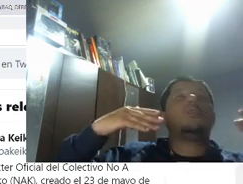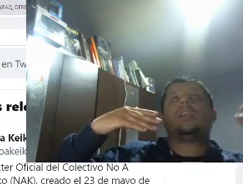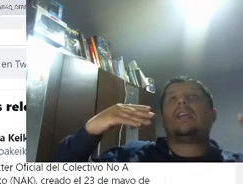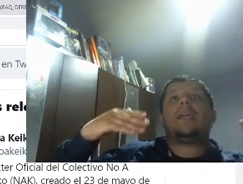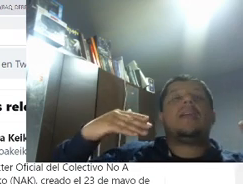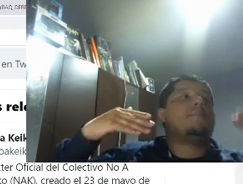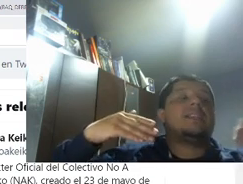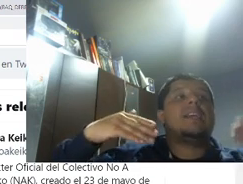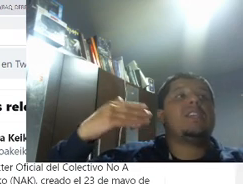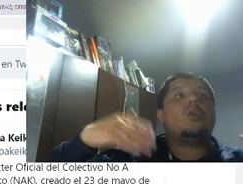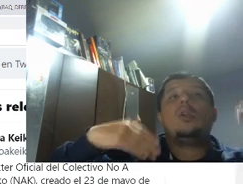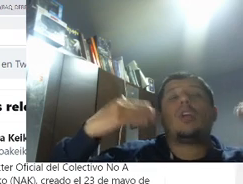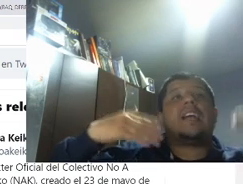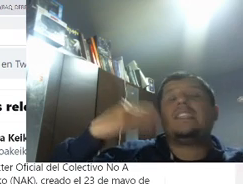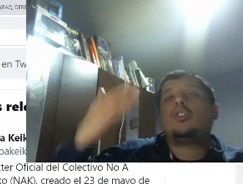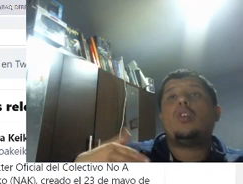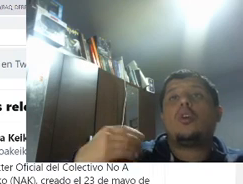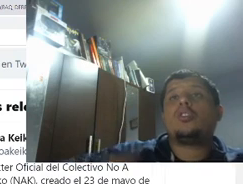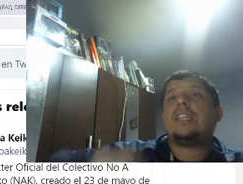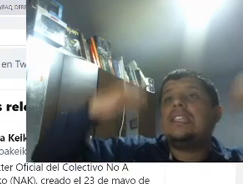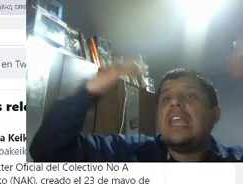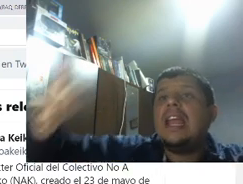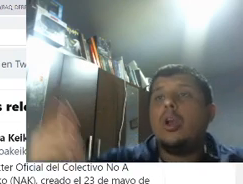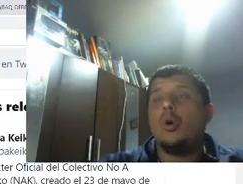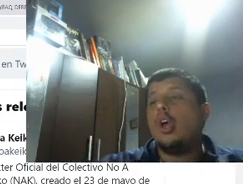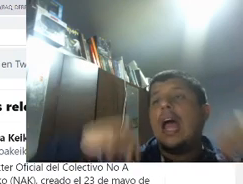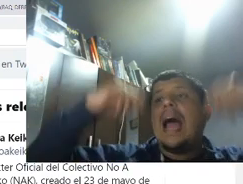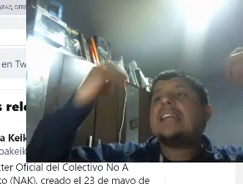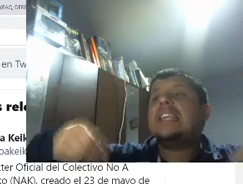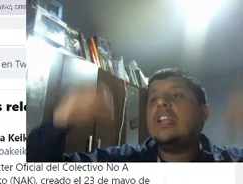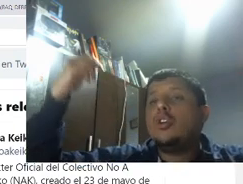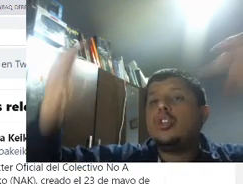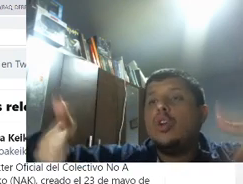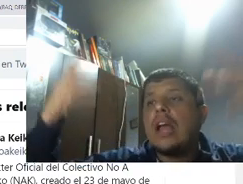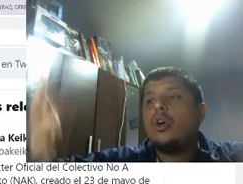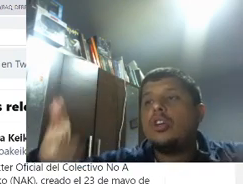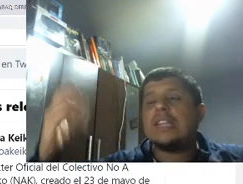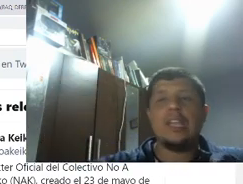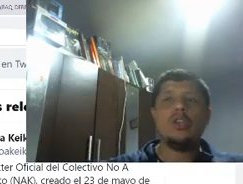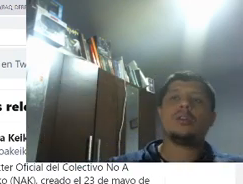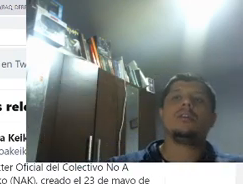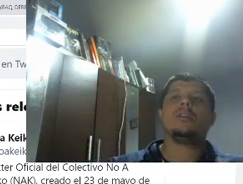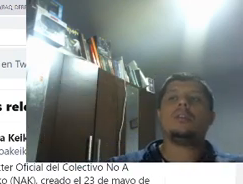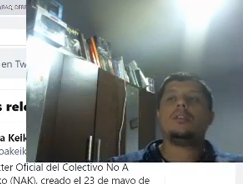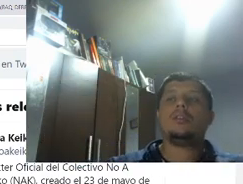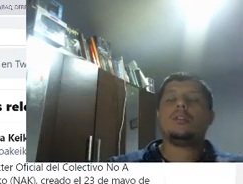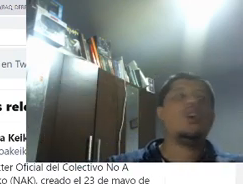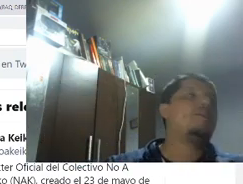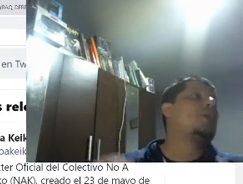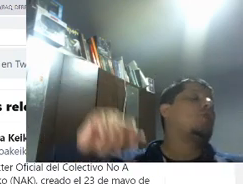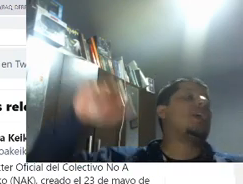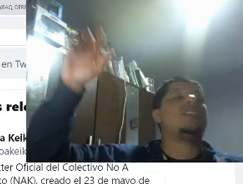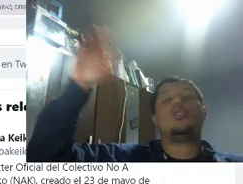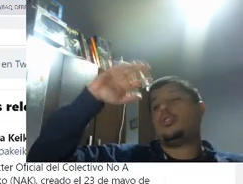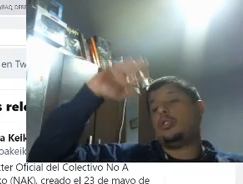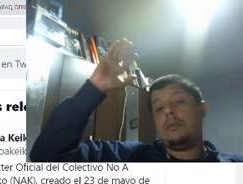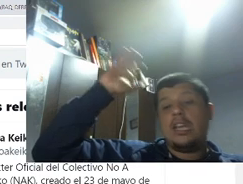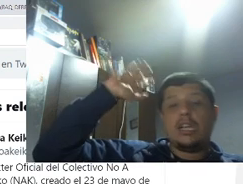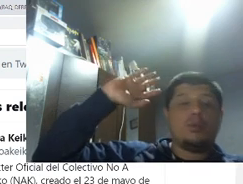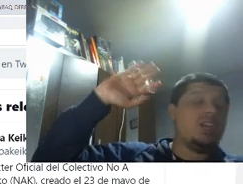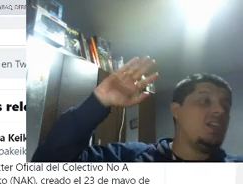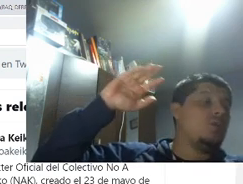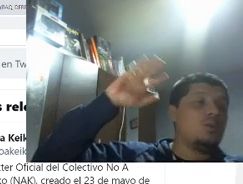que, oye, ¿sabes qué? Me está diciendo algo que así no son las cosas. Oye, dilo, así no son las cosas, señor. No, pero yo